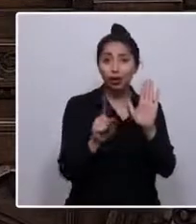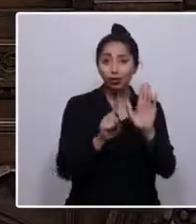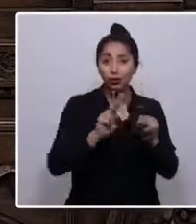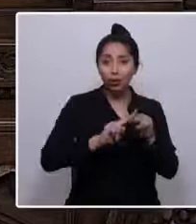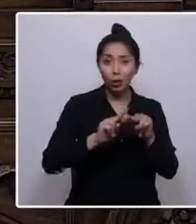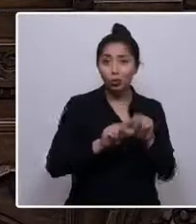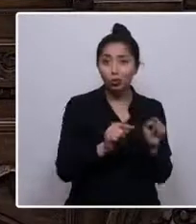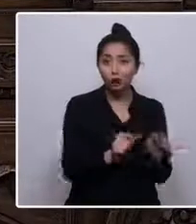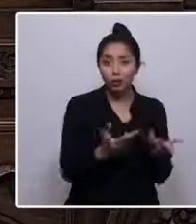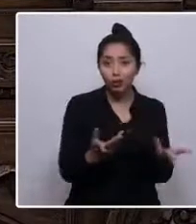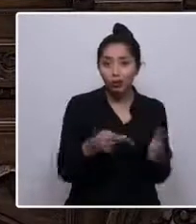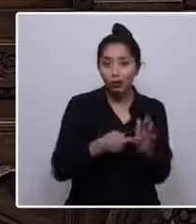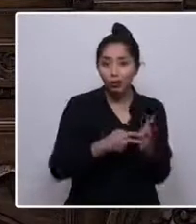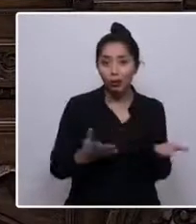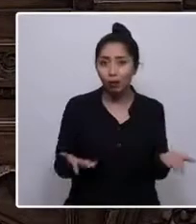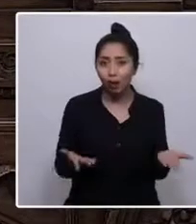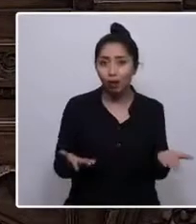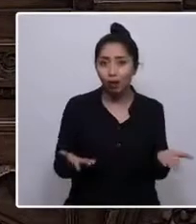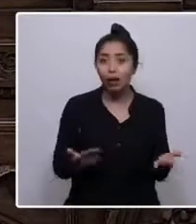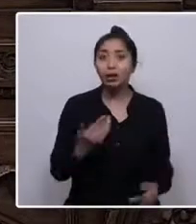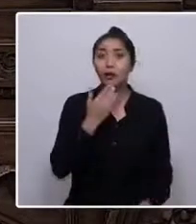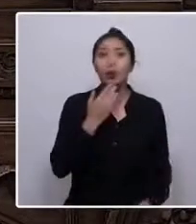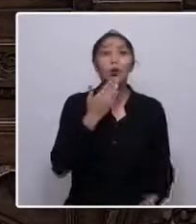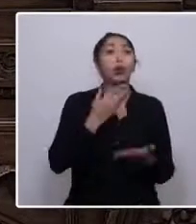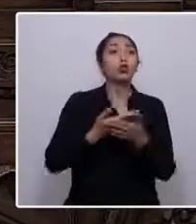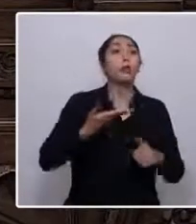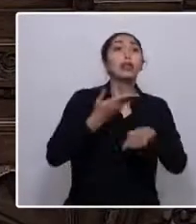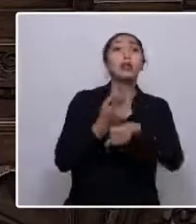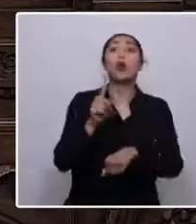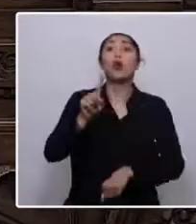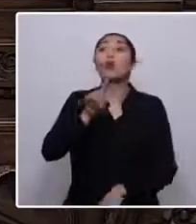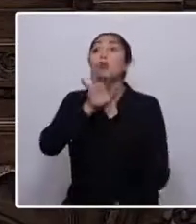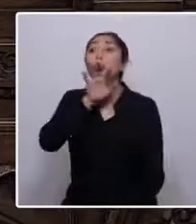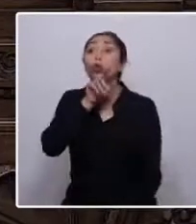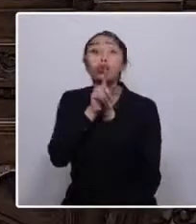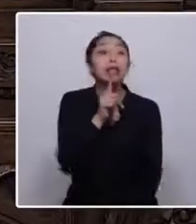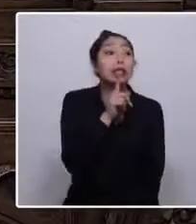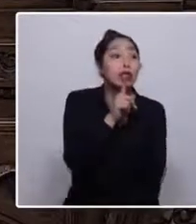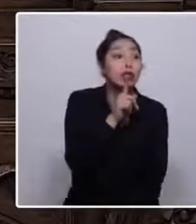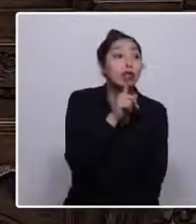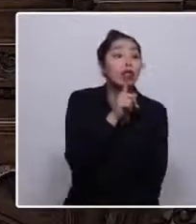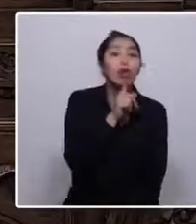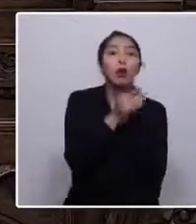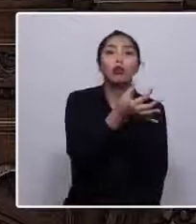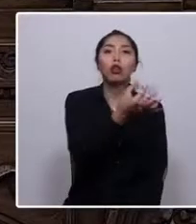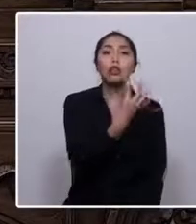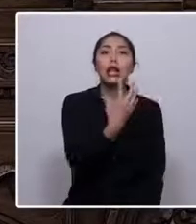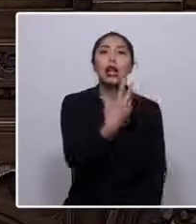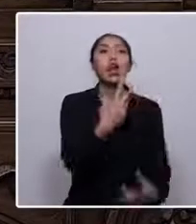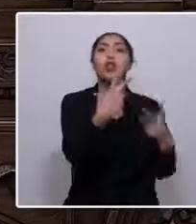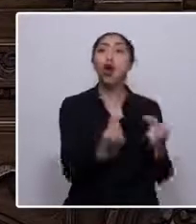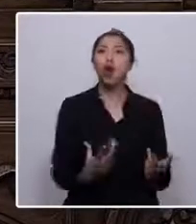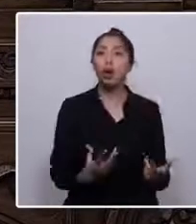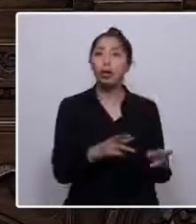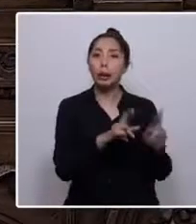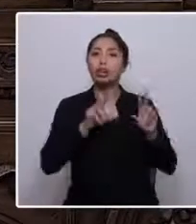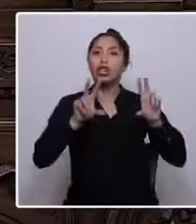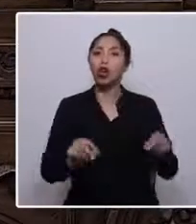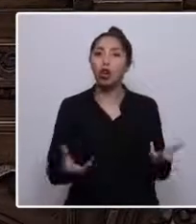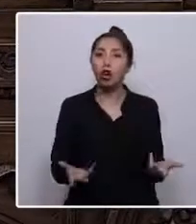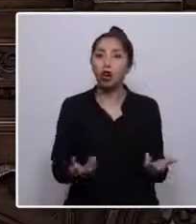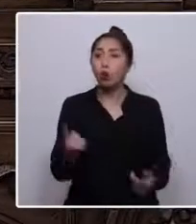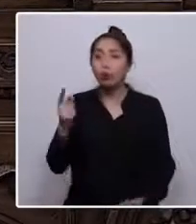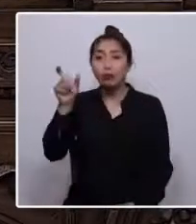Que nos niega un minuto de silencio. Sí, señores y señoras convencionales constituyentes. Un minuto de silencio por un chileno